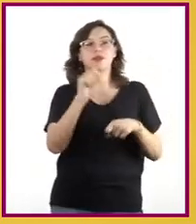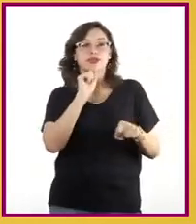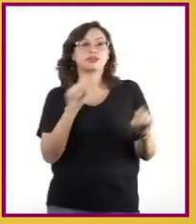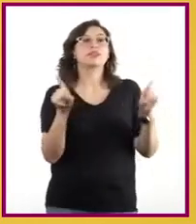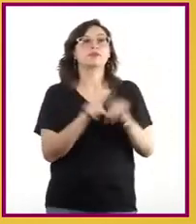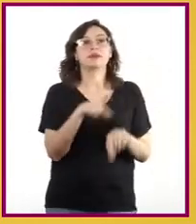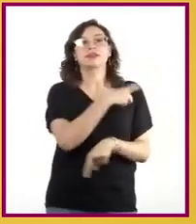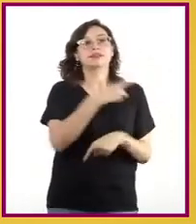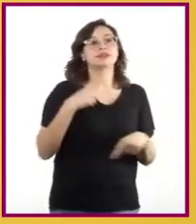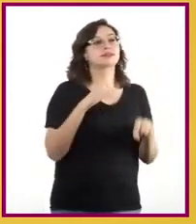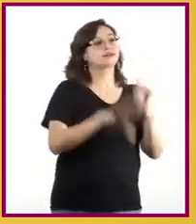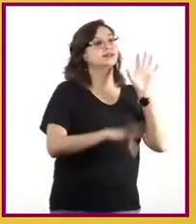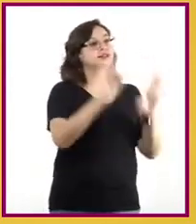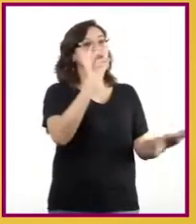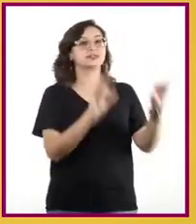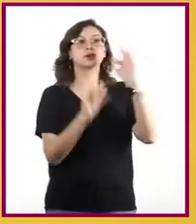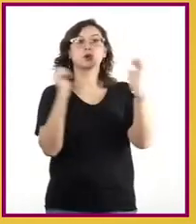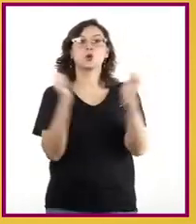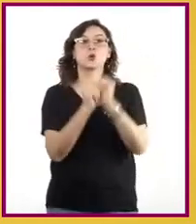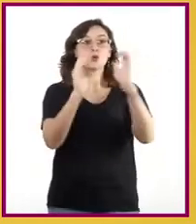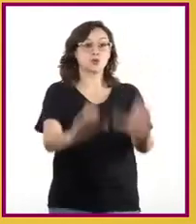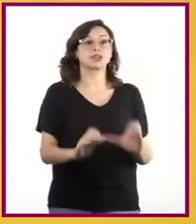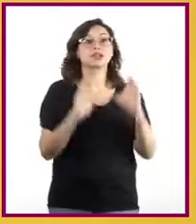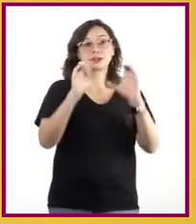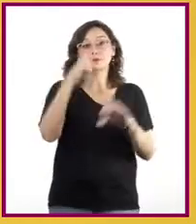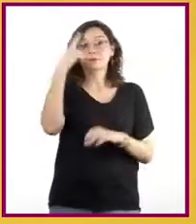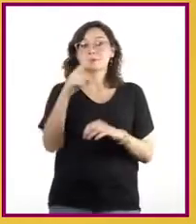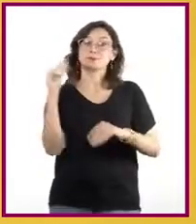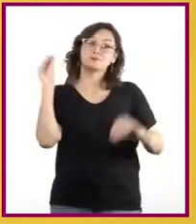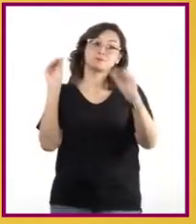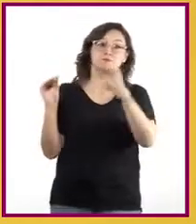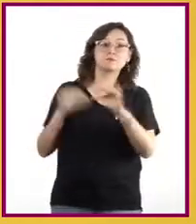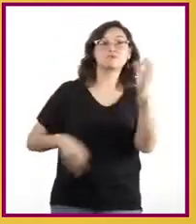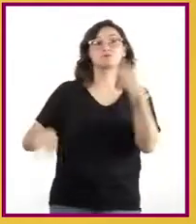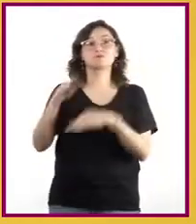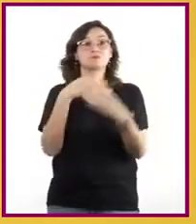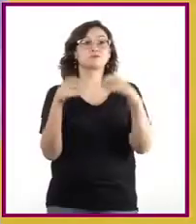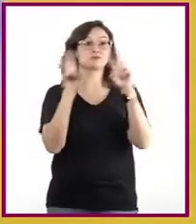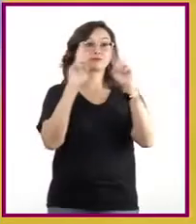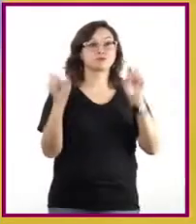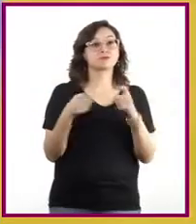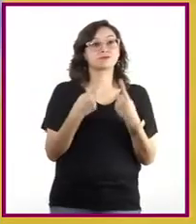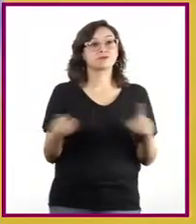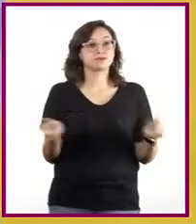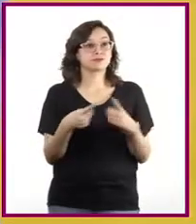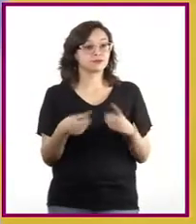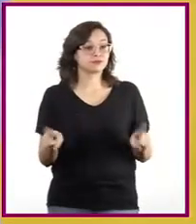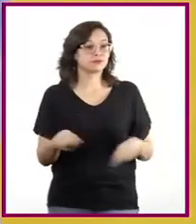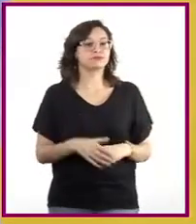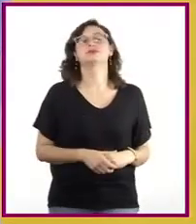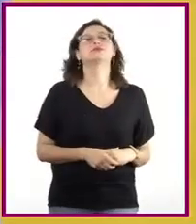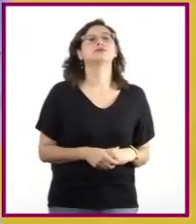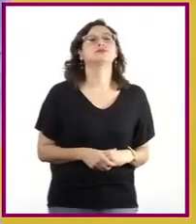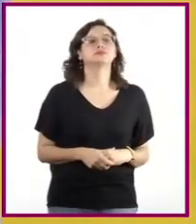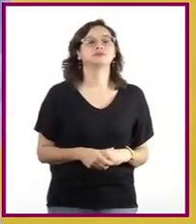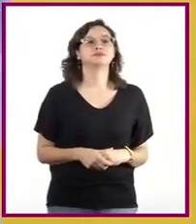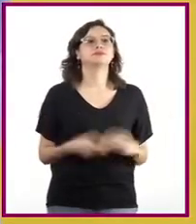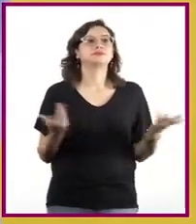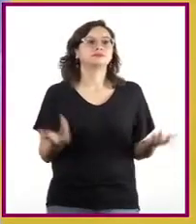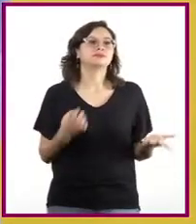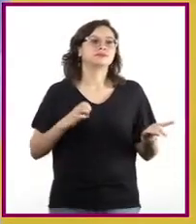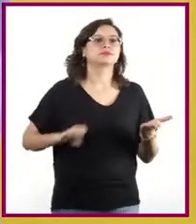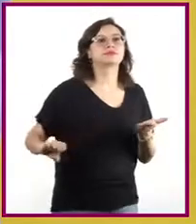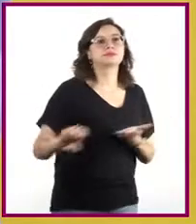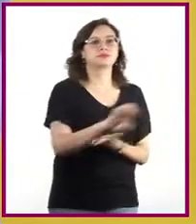con sumo cuidado para que puedan acompañar y complementar la obra musical. La escenografía que van a crear